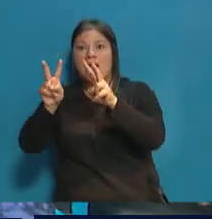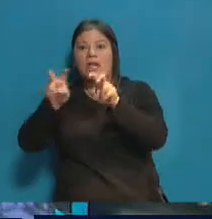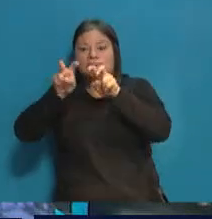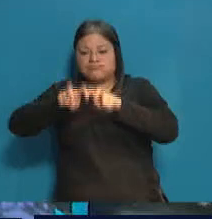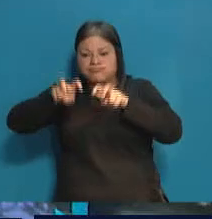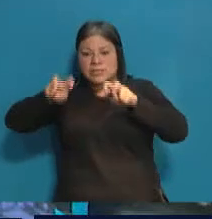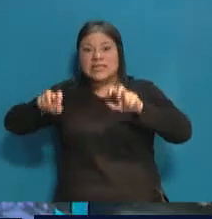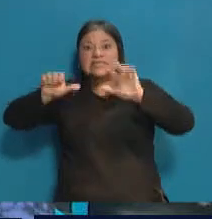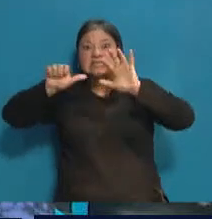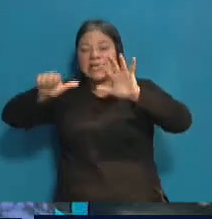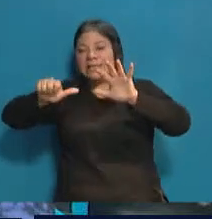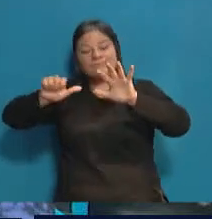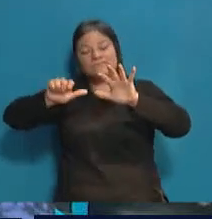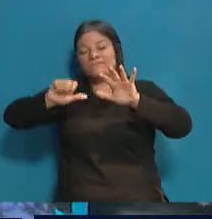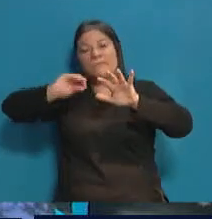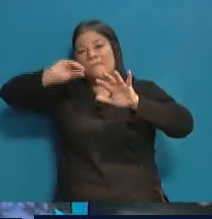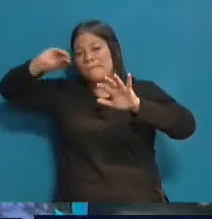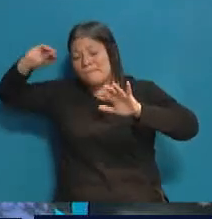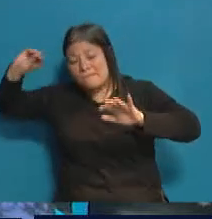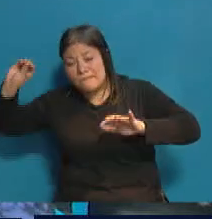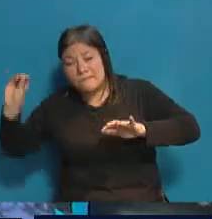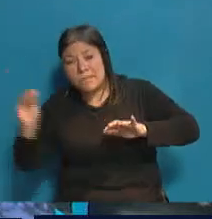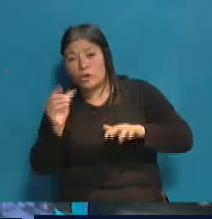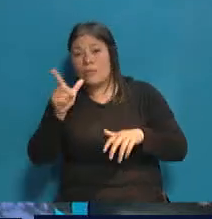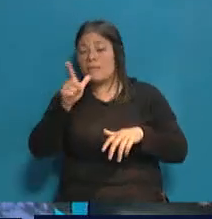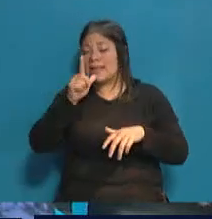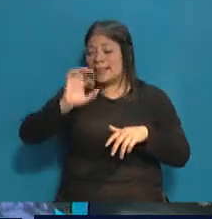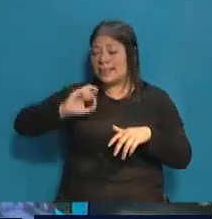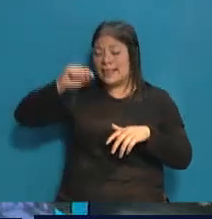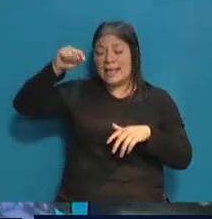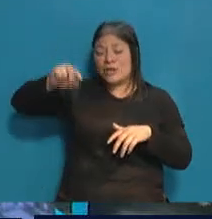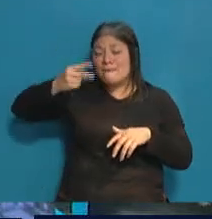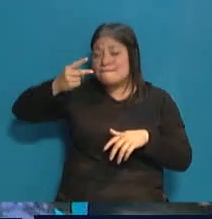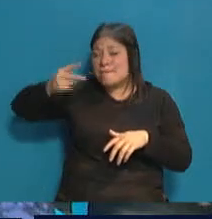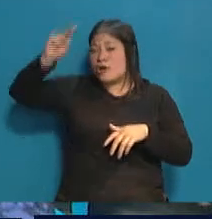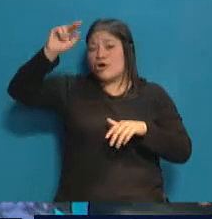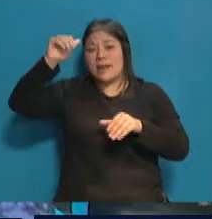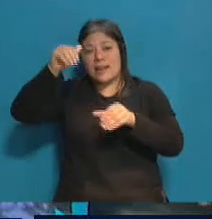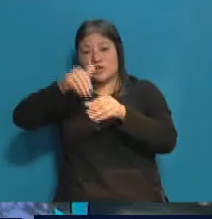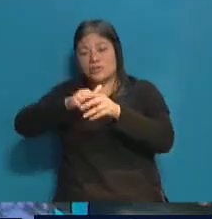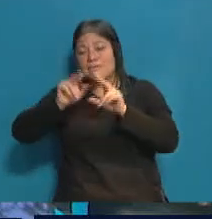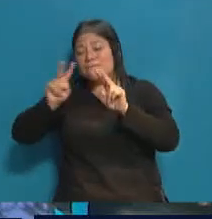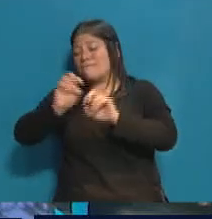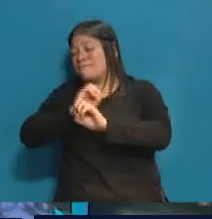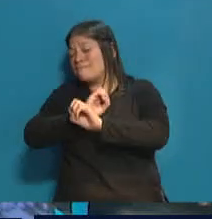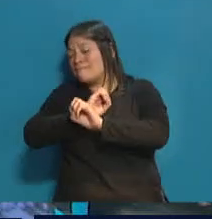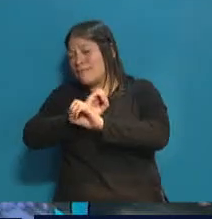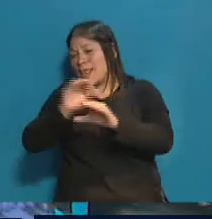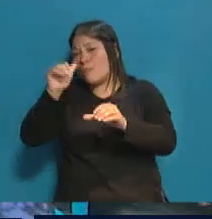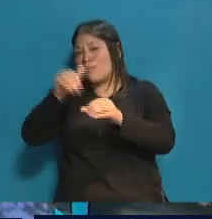En lo que se considera la peor elección del peronismo, prácticamente de 1983 a la fecha. Muy floja elección.